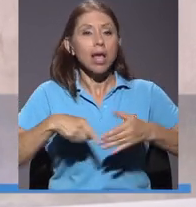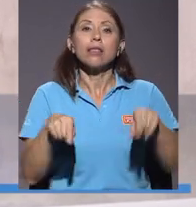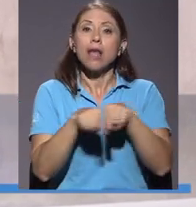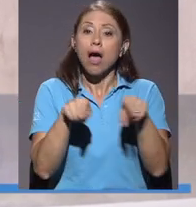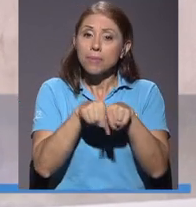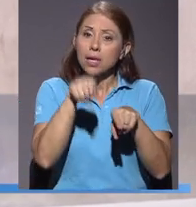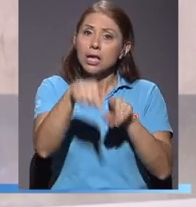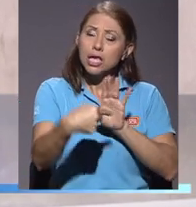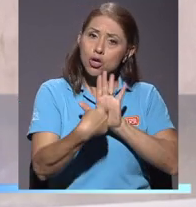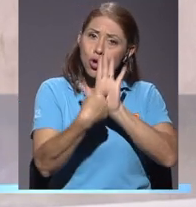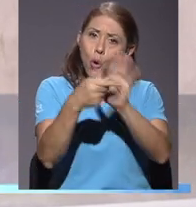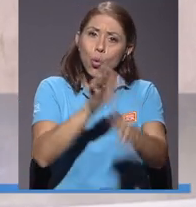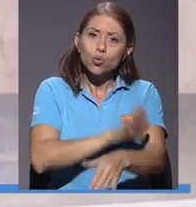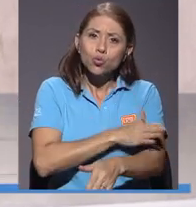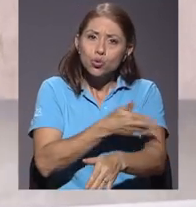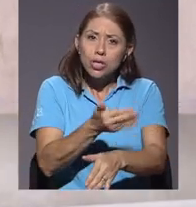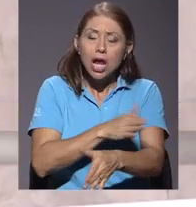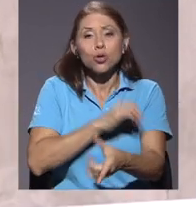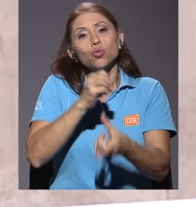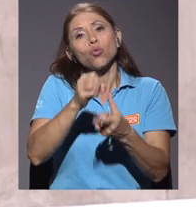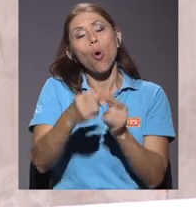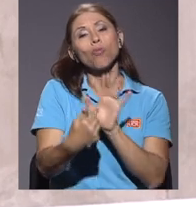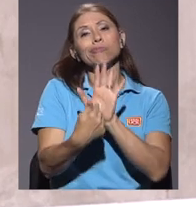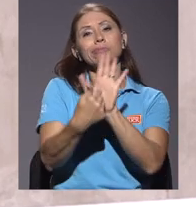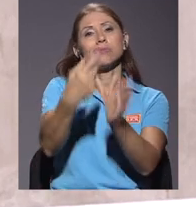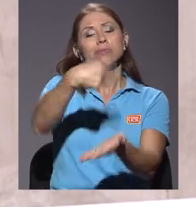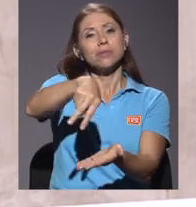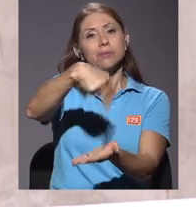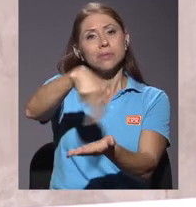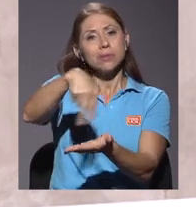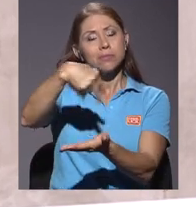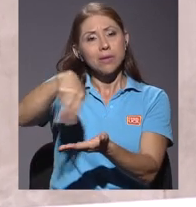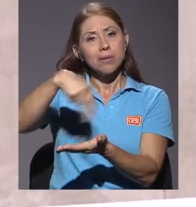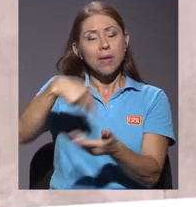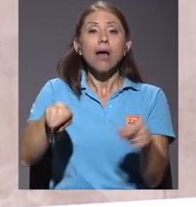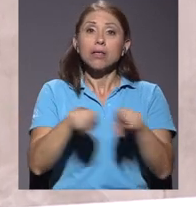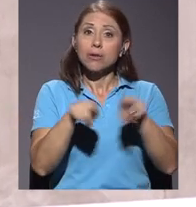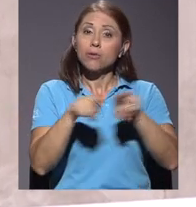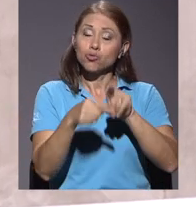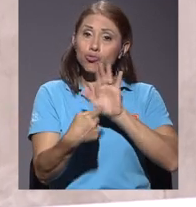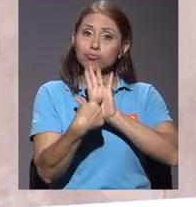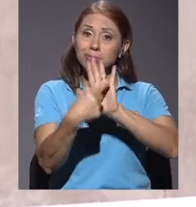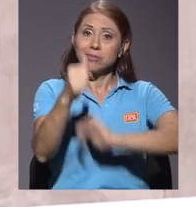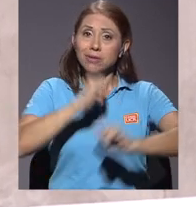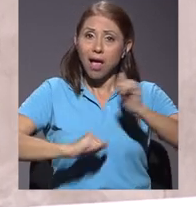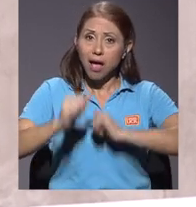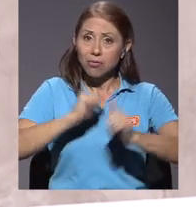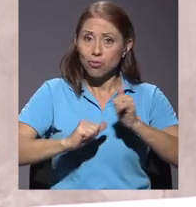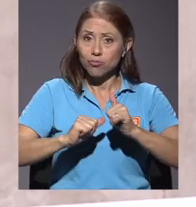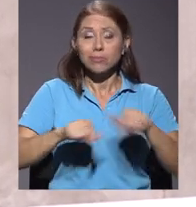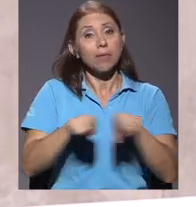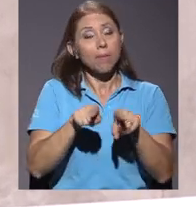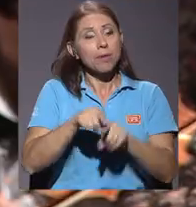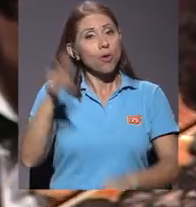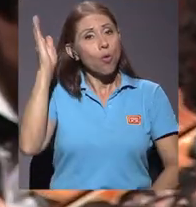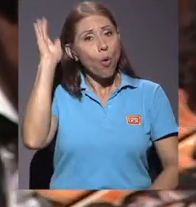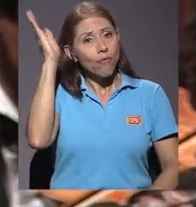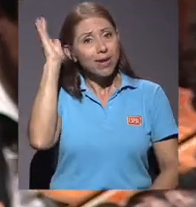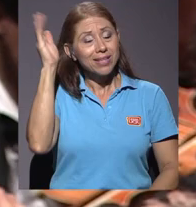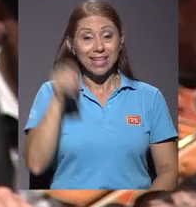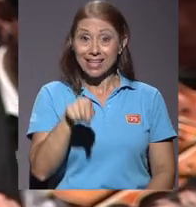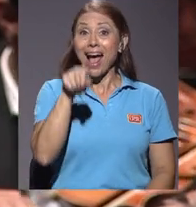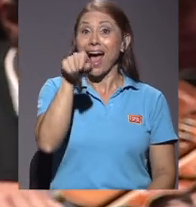por ejemplo, conciertos, espectáculos de danza, incluso de teatro, conferencias.